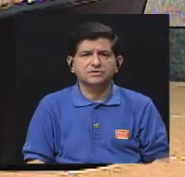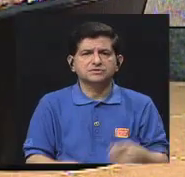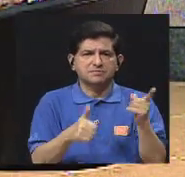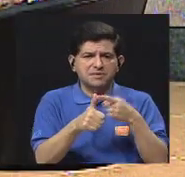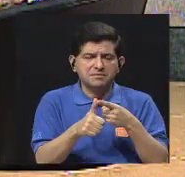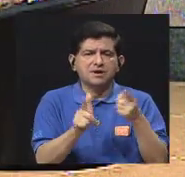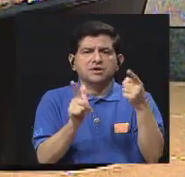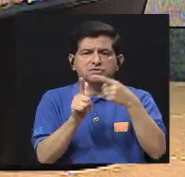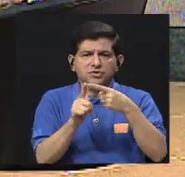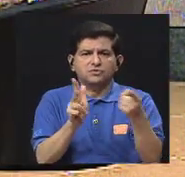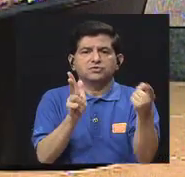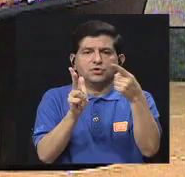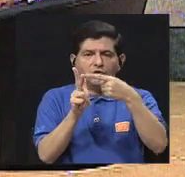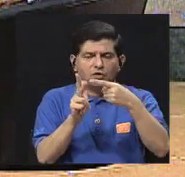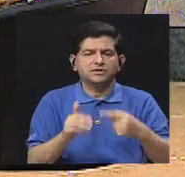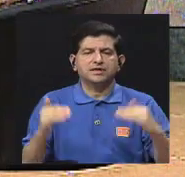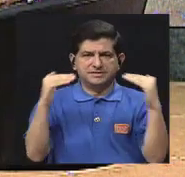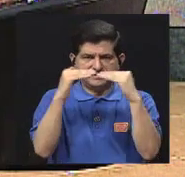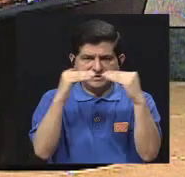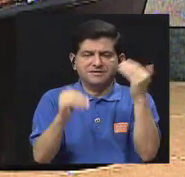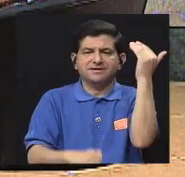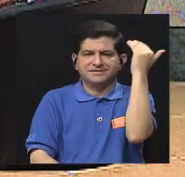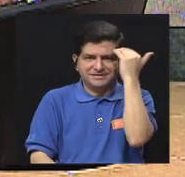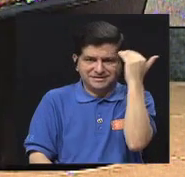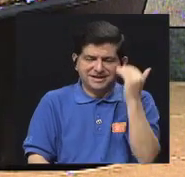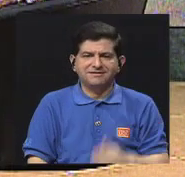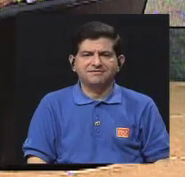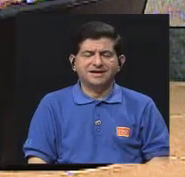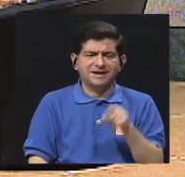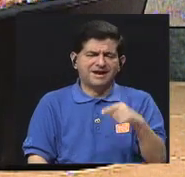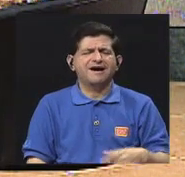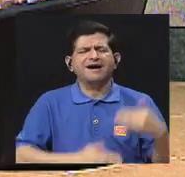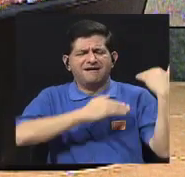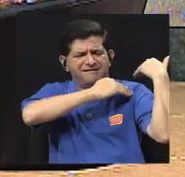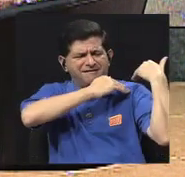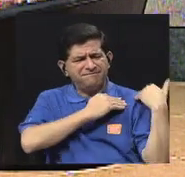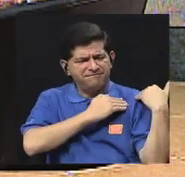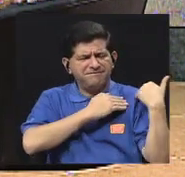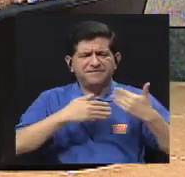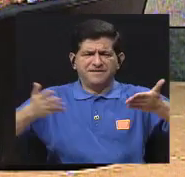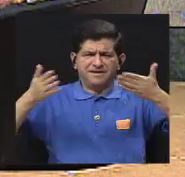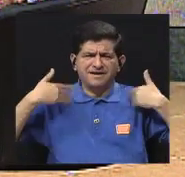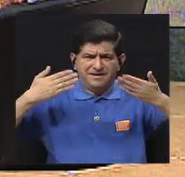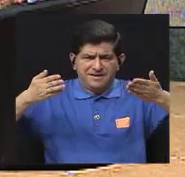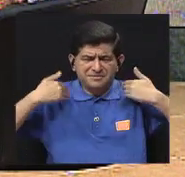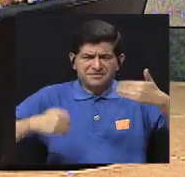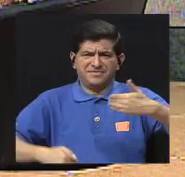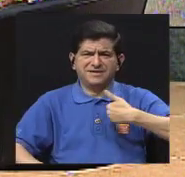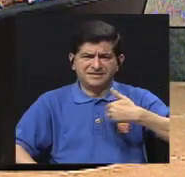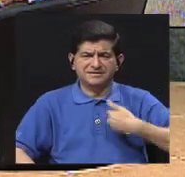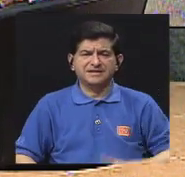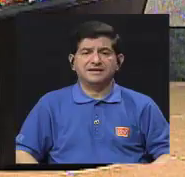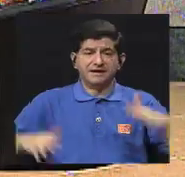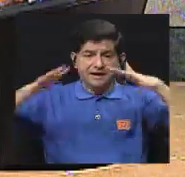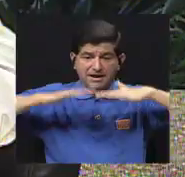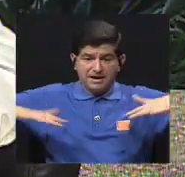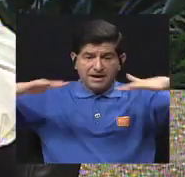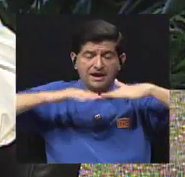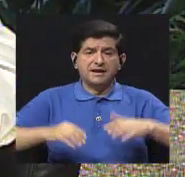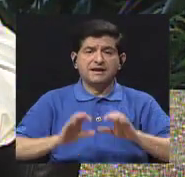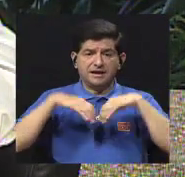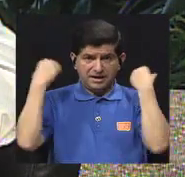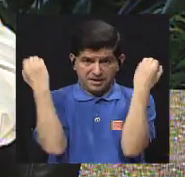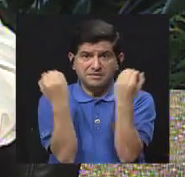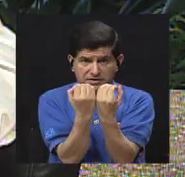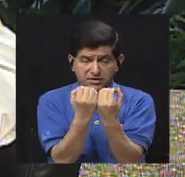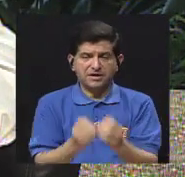primero segundo tercer nivel pues sabemos que la carga que hay que el ambiente que ahí se vive que el clima organizacional que